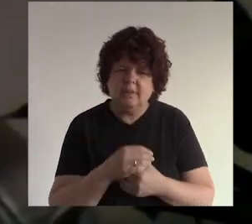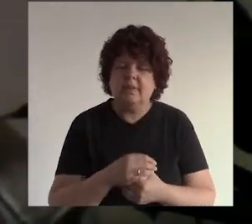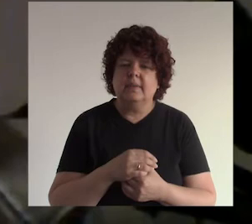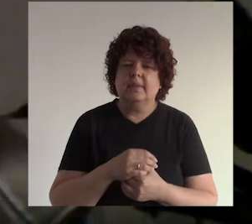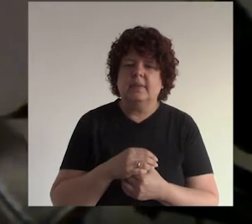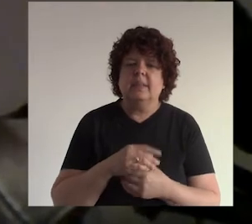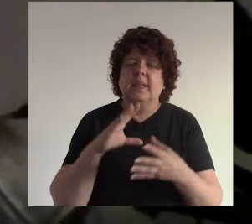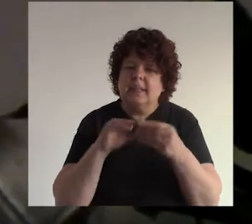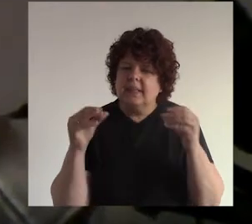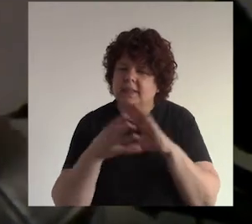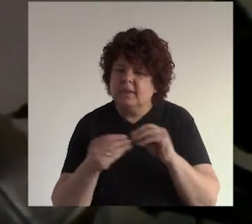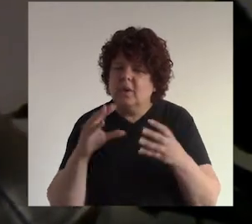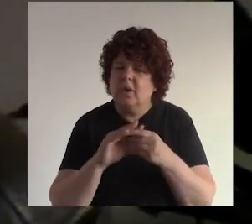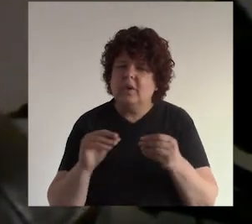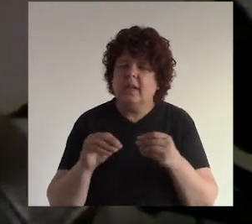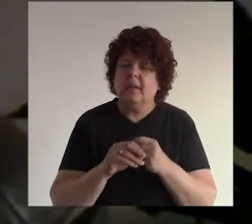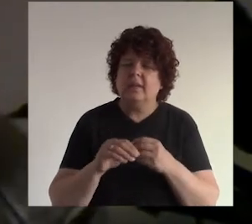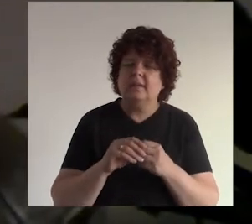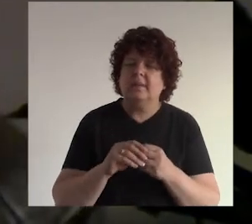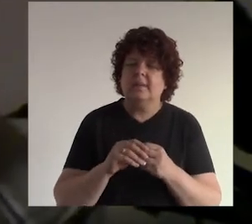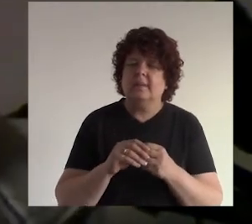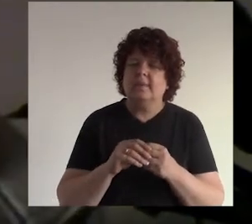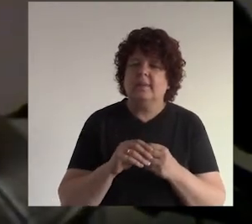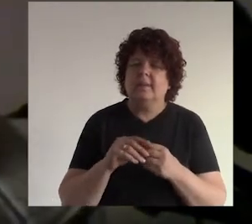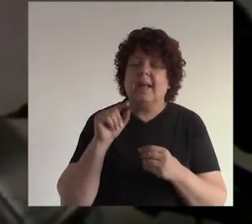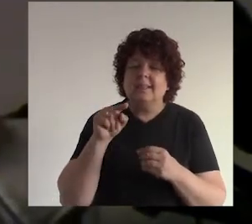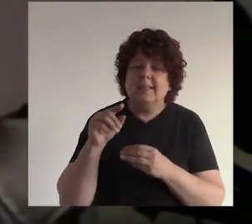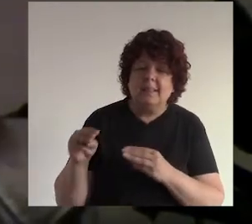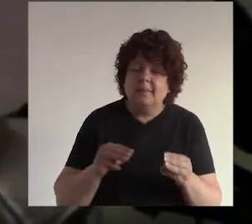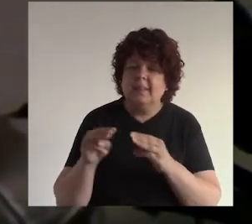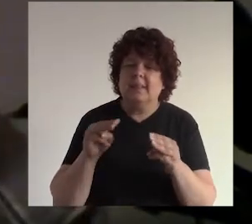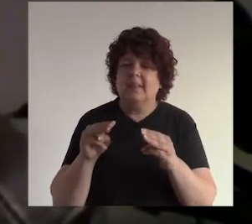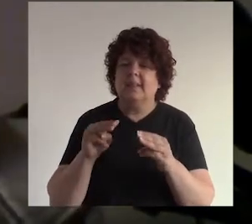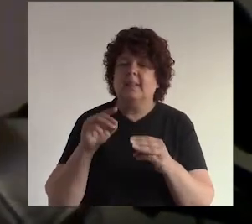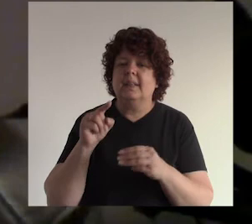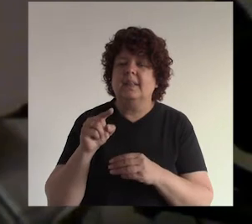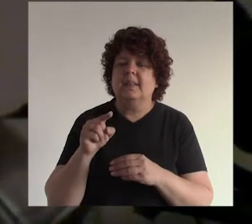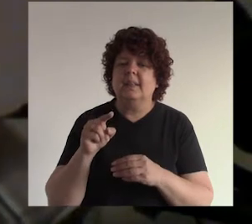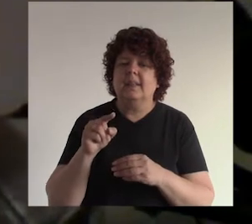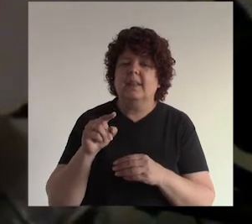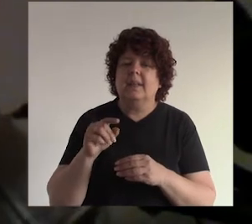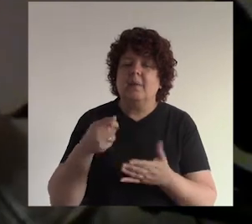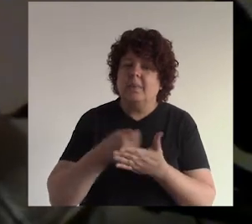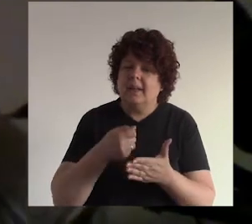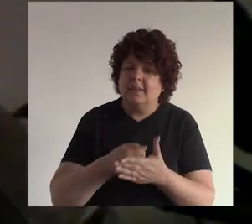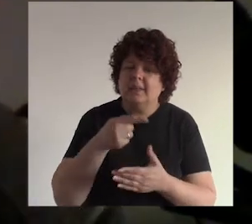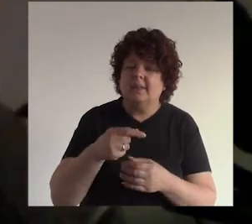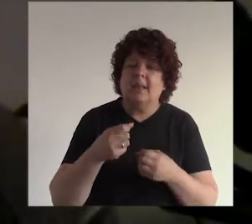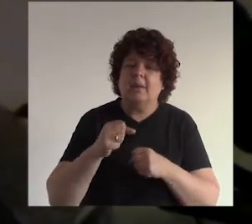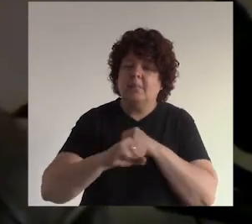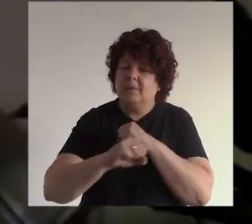tiene que tener una historia inspiradora de fondo ¿no? y de esa manera y metiendo en ese tipo de